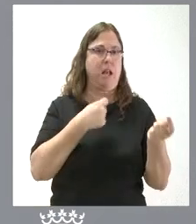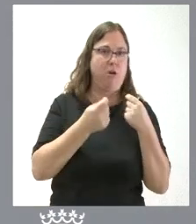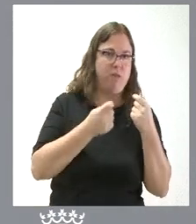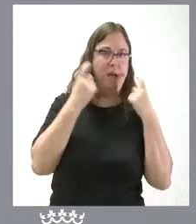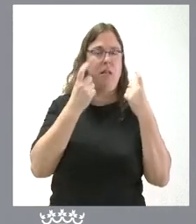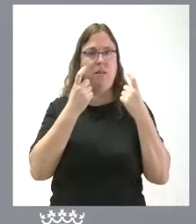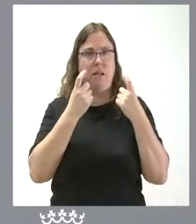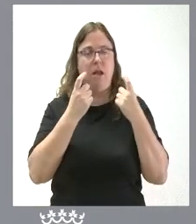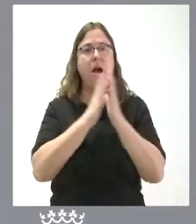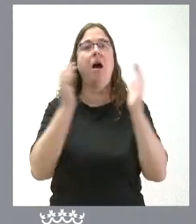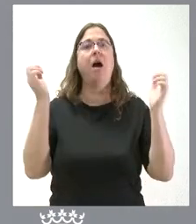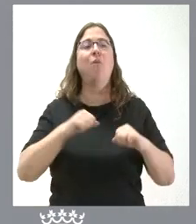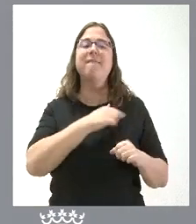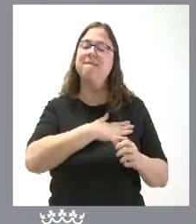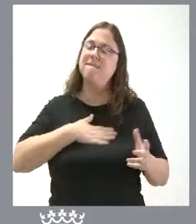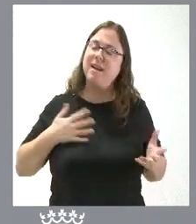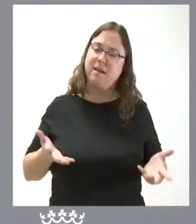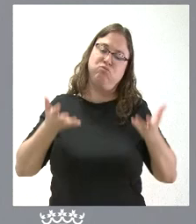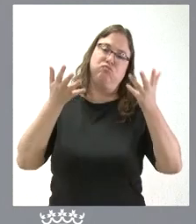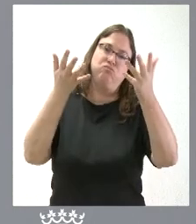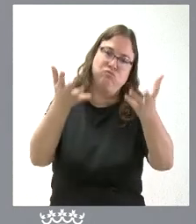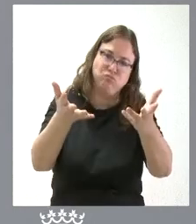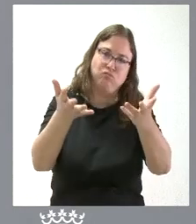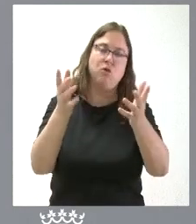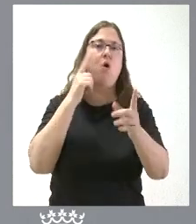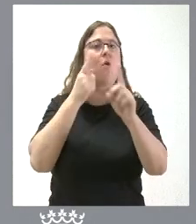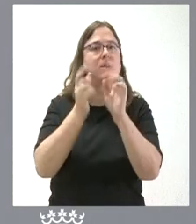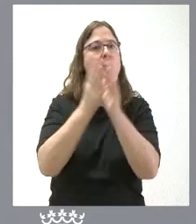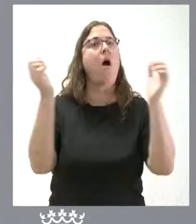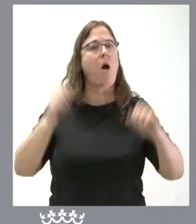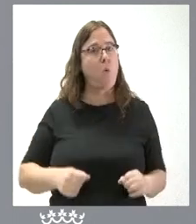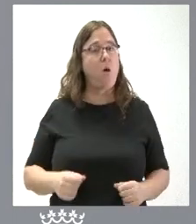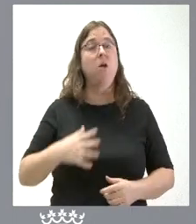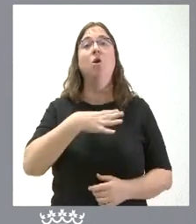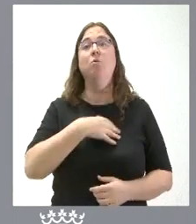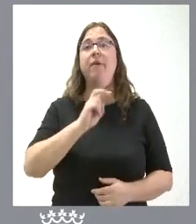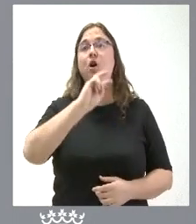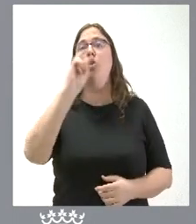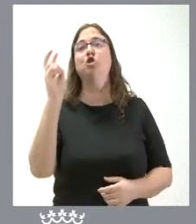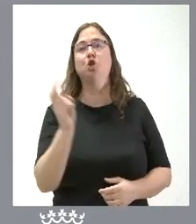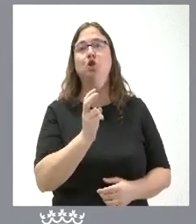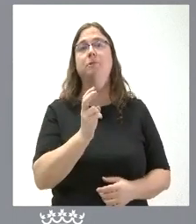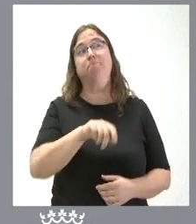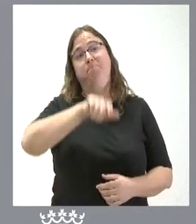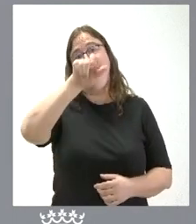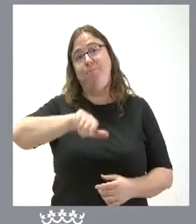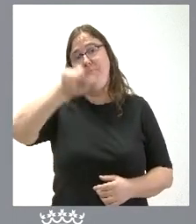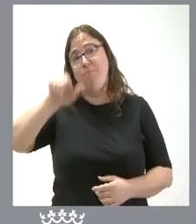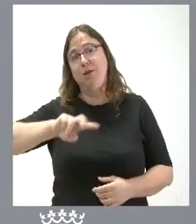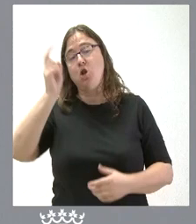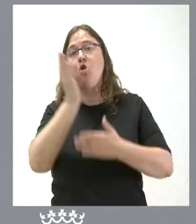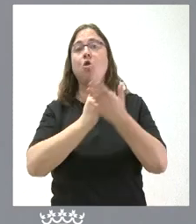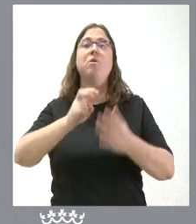nosotros vamos con el ánimo de mano tendida de voluntad de acuerdo ya ven ustedes que puede haber otras personas otras comunidades